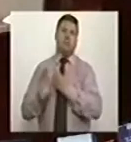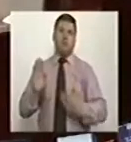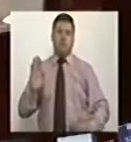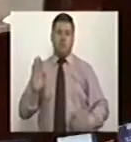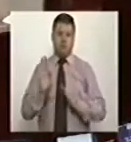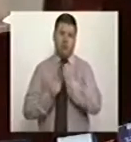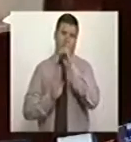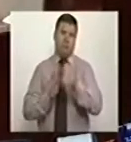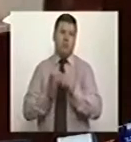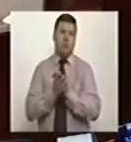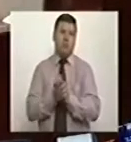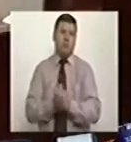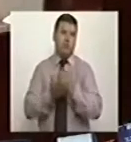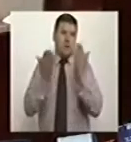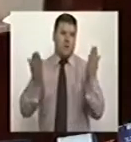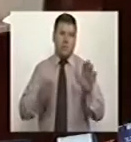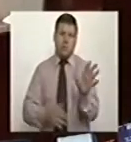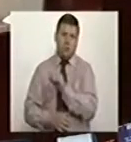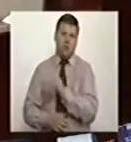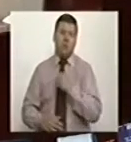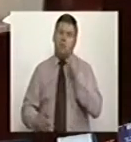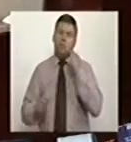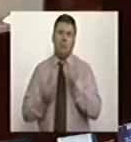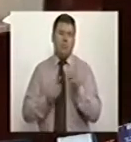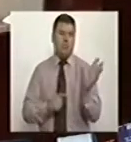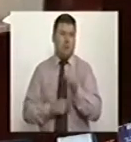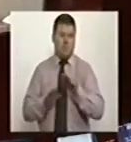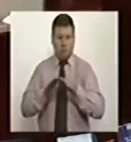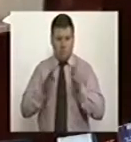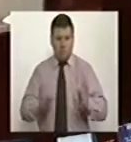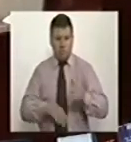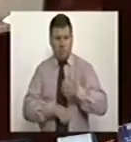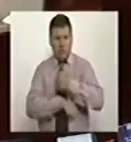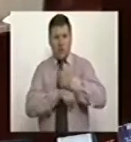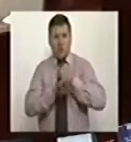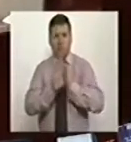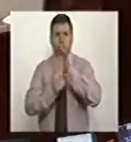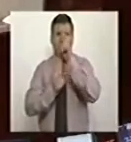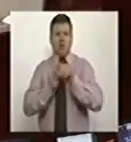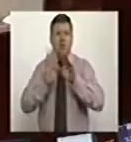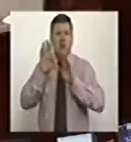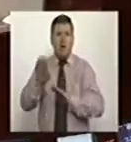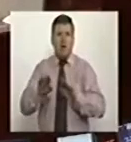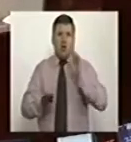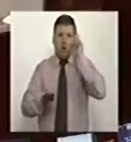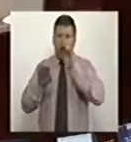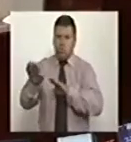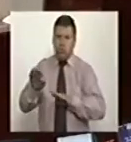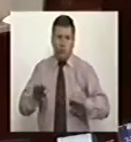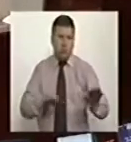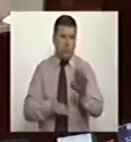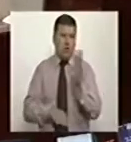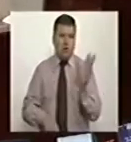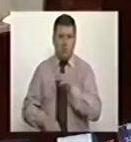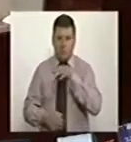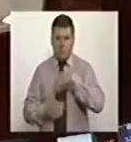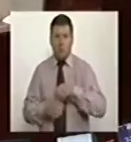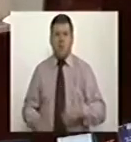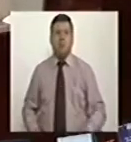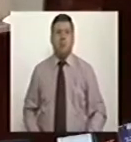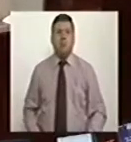Un saludo especial para toda la mesa directiva, para los representantes del gobierno que están acá,